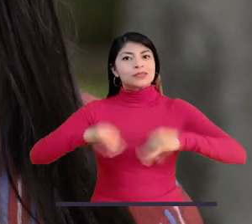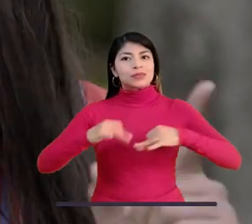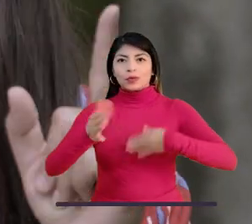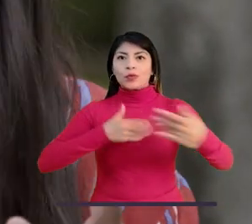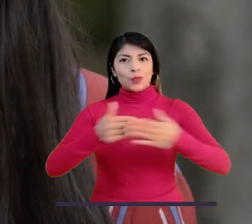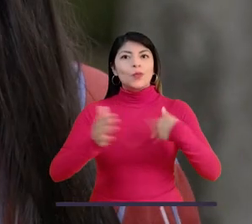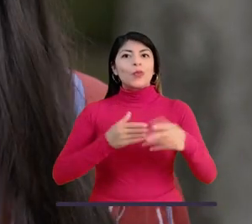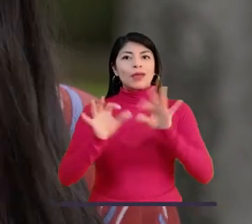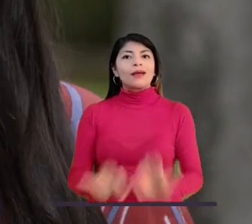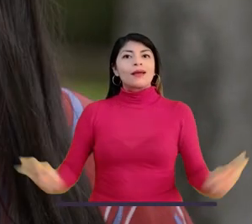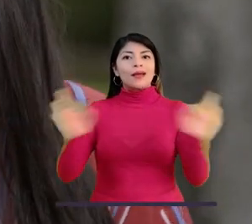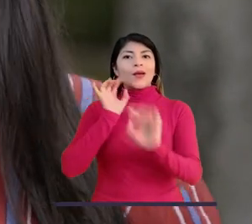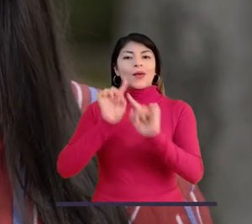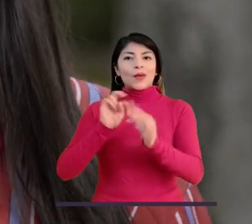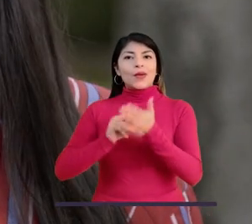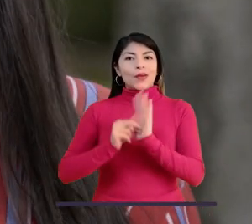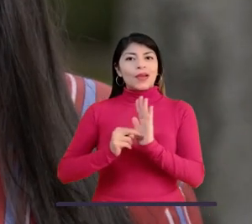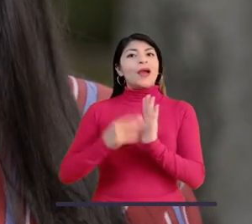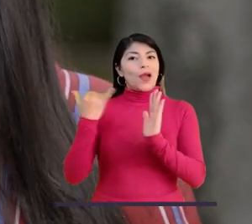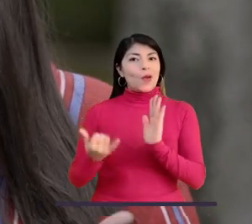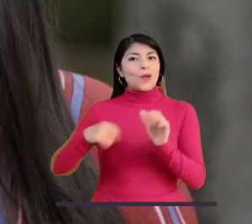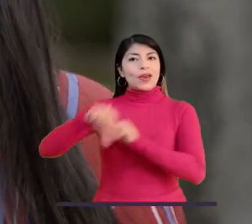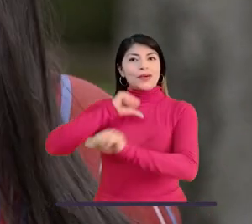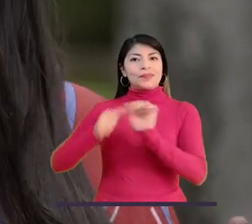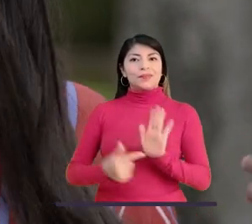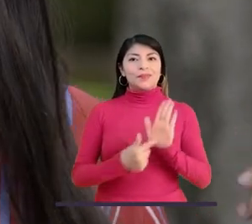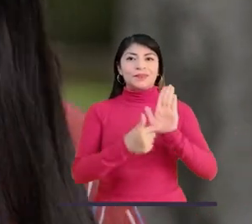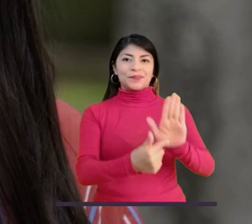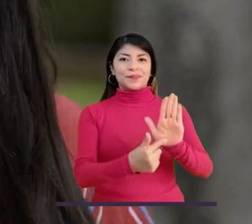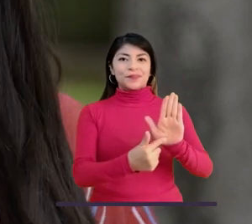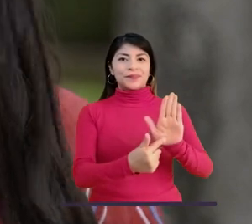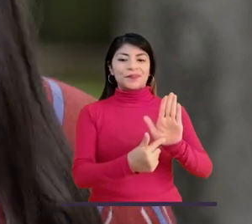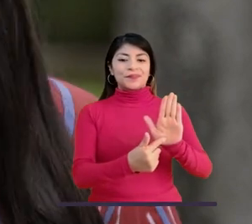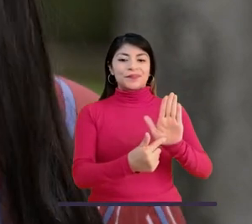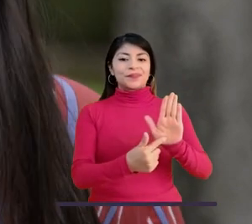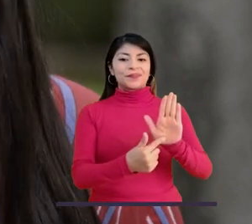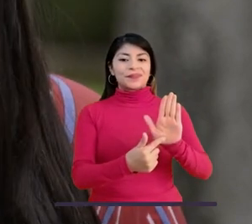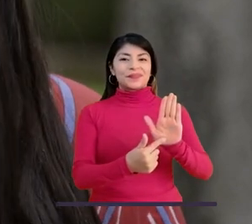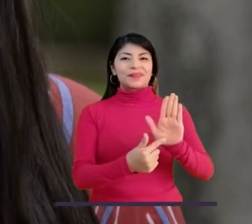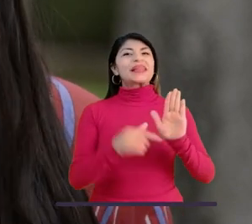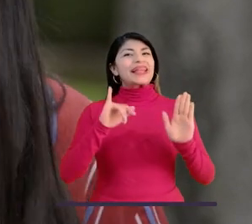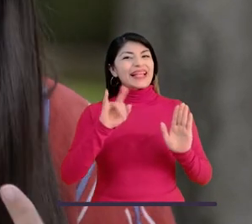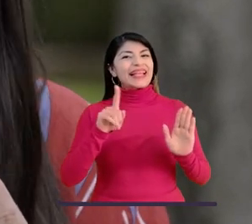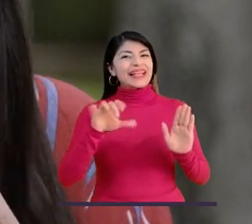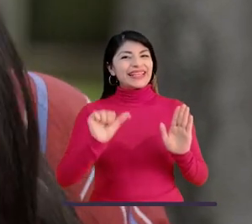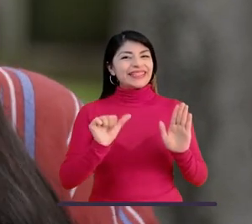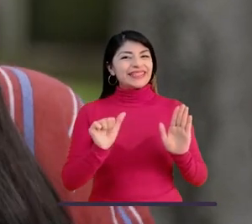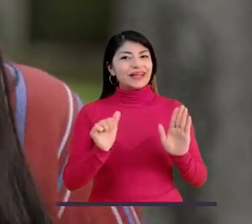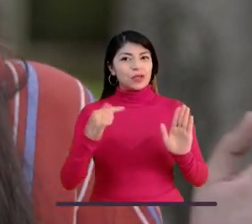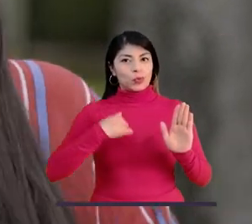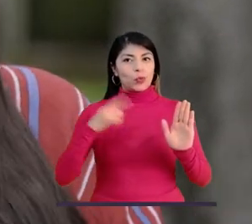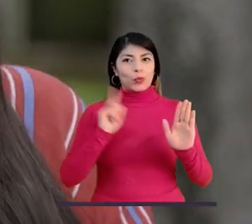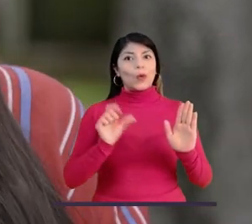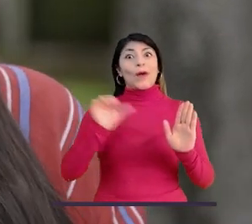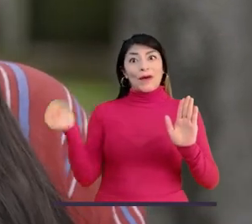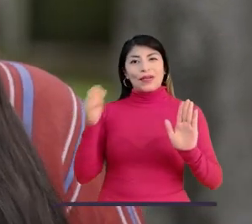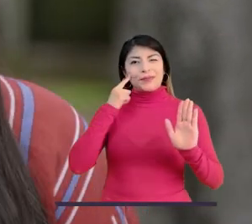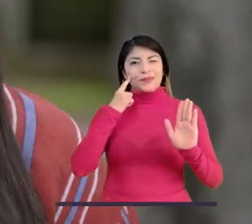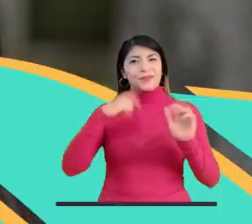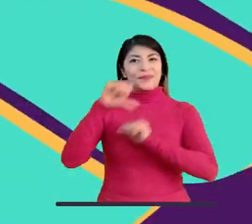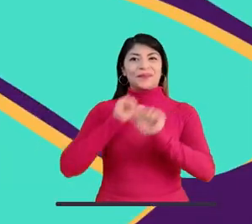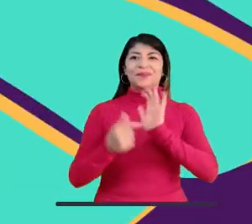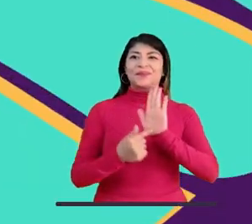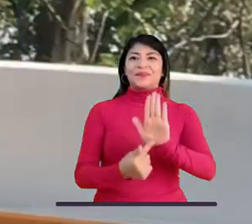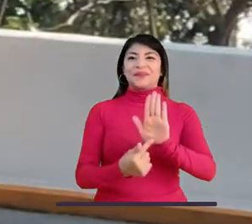pequeña, pero realmente importante. Y eso es lo que nos va enseñar la próxima protagonista. ¿Quieren conocer a Isa? Bueno, no yo, otra Isa.